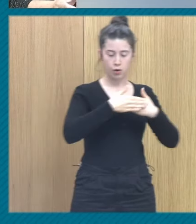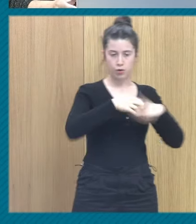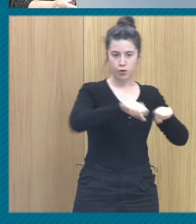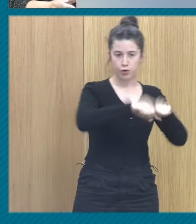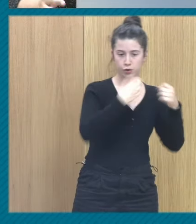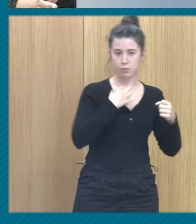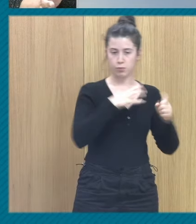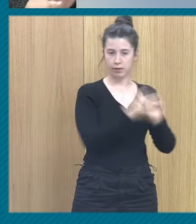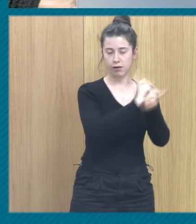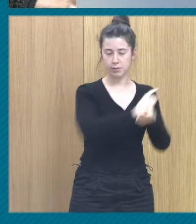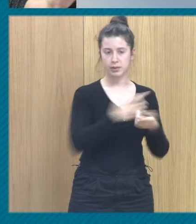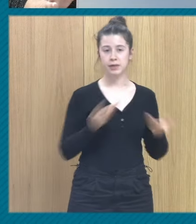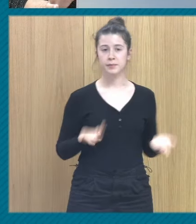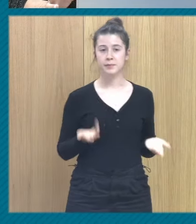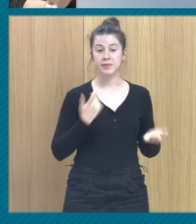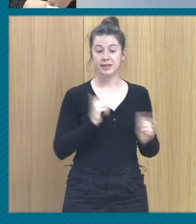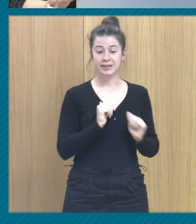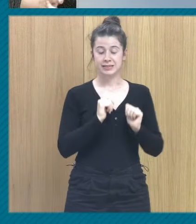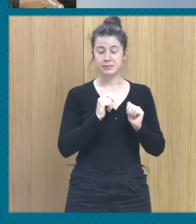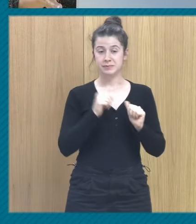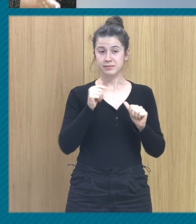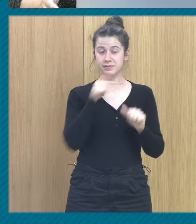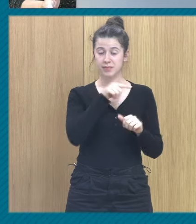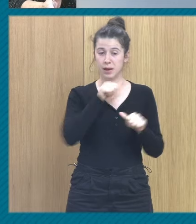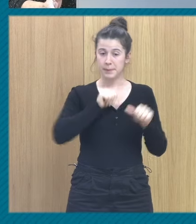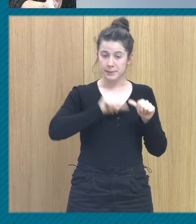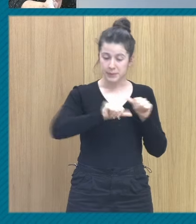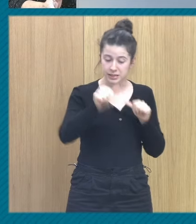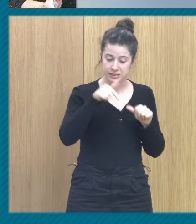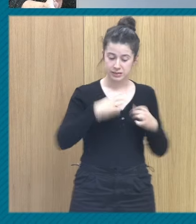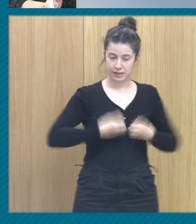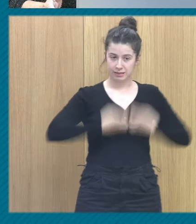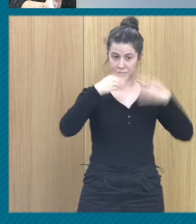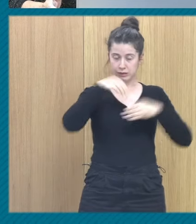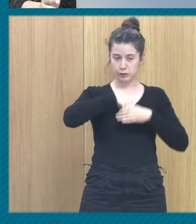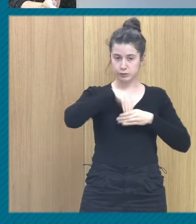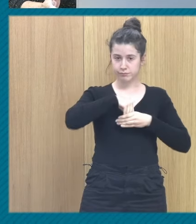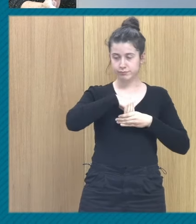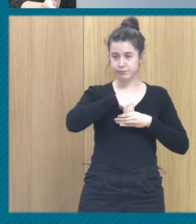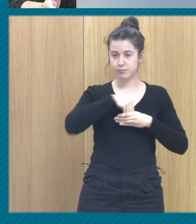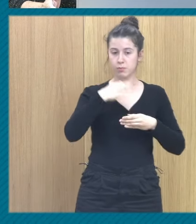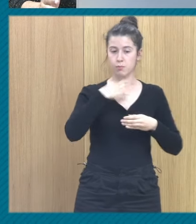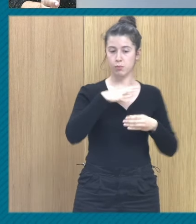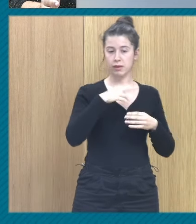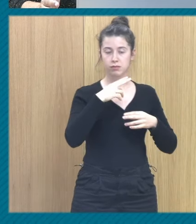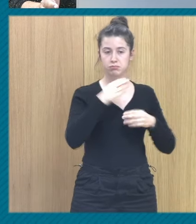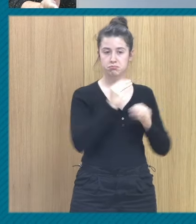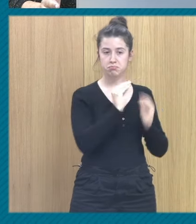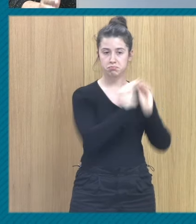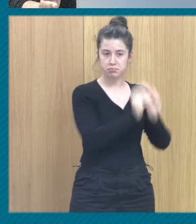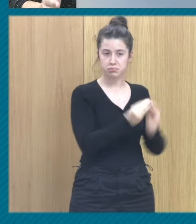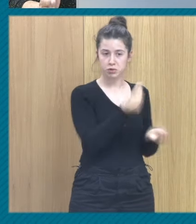cambiarla. Partiendo de habitar tu edificio, puedes hacer obras de mejora. Esas obras de